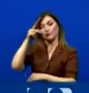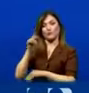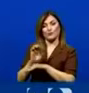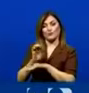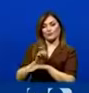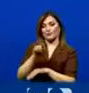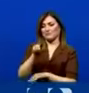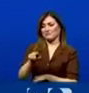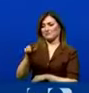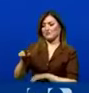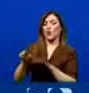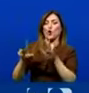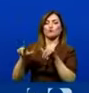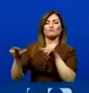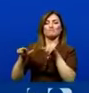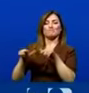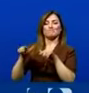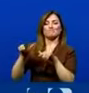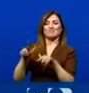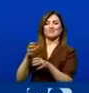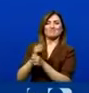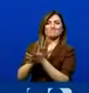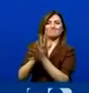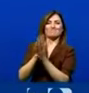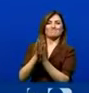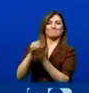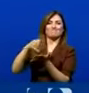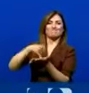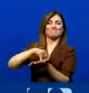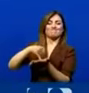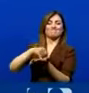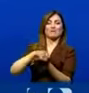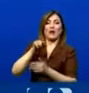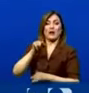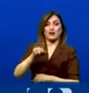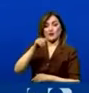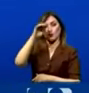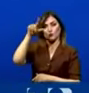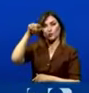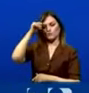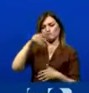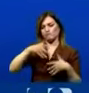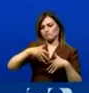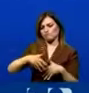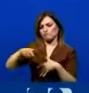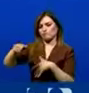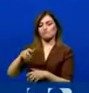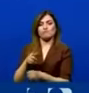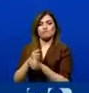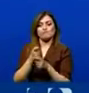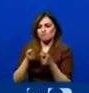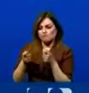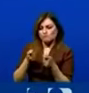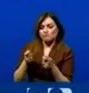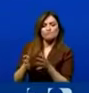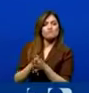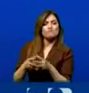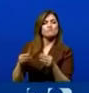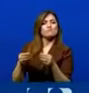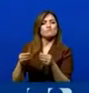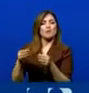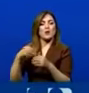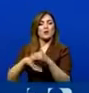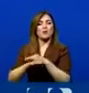hacia donde están dirigidas las políticas y las acciones que este gobierno está llevando adelante para enfrentar el tema de la